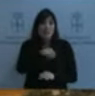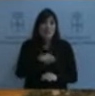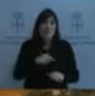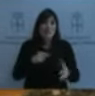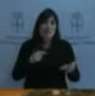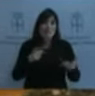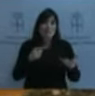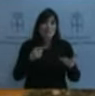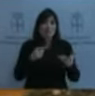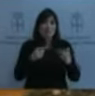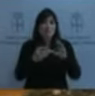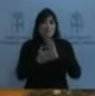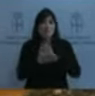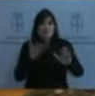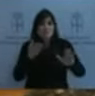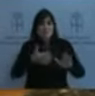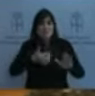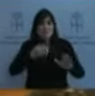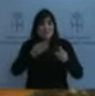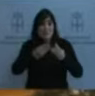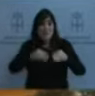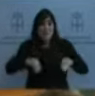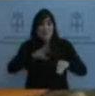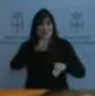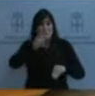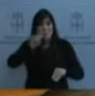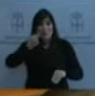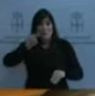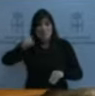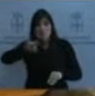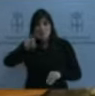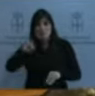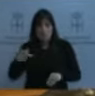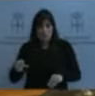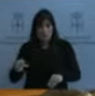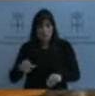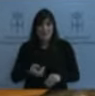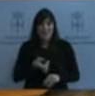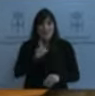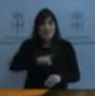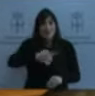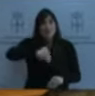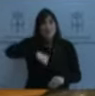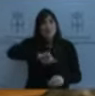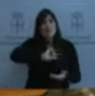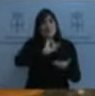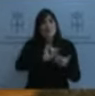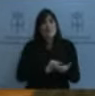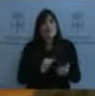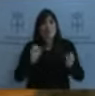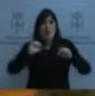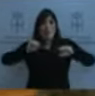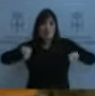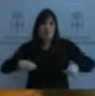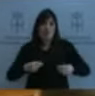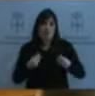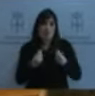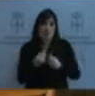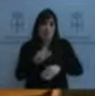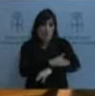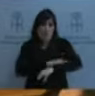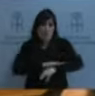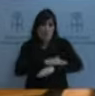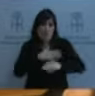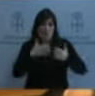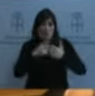420.000 euros. También hemos firmado un convenio con el Ministerio de Industria y Turismo en la agenda digital para llevar la banda ancha